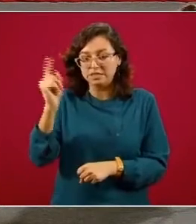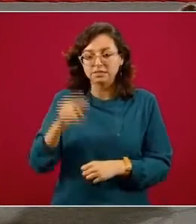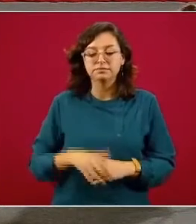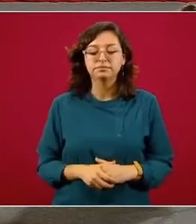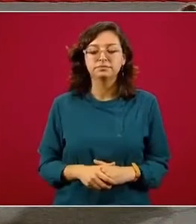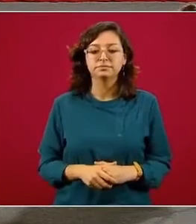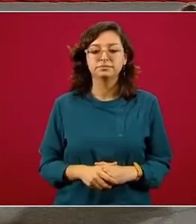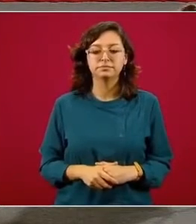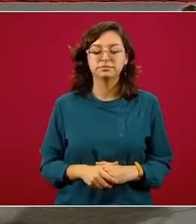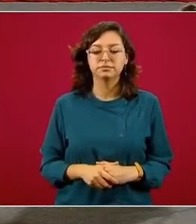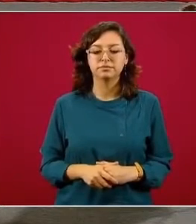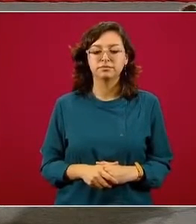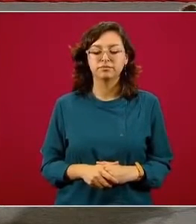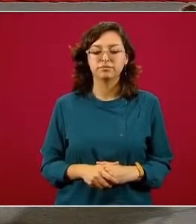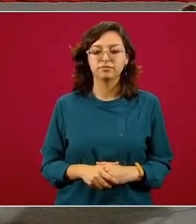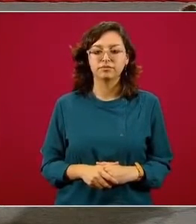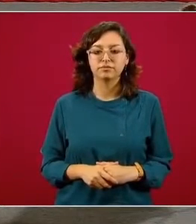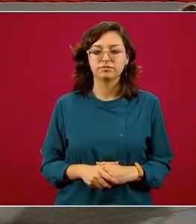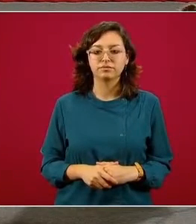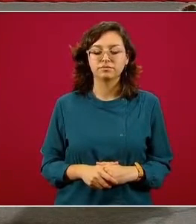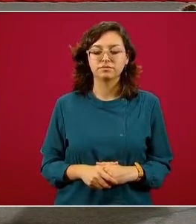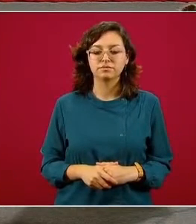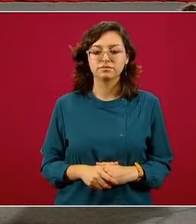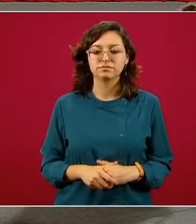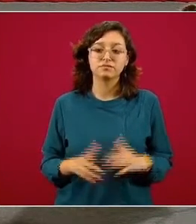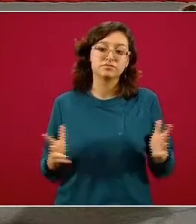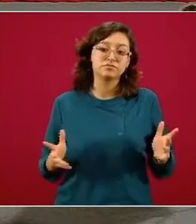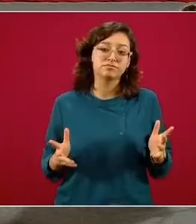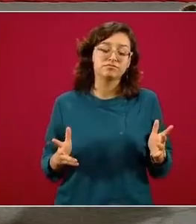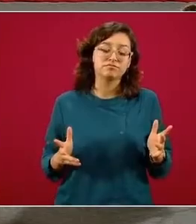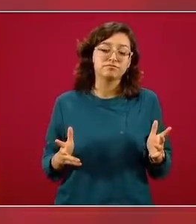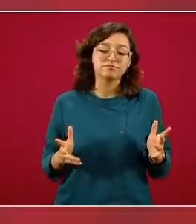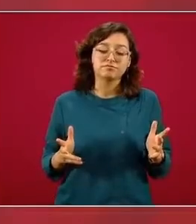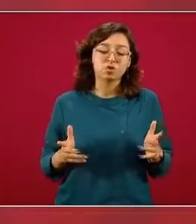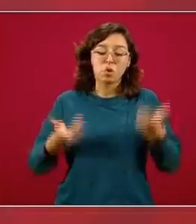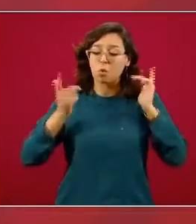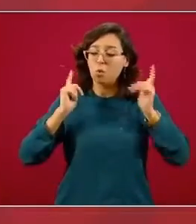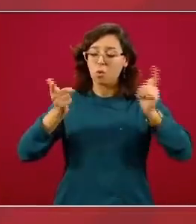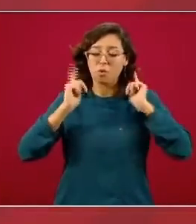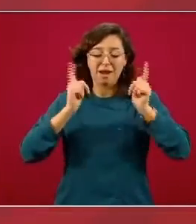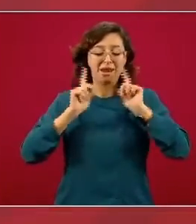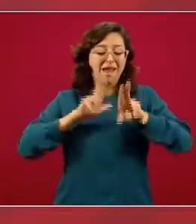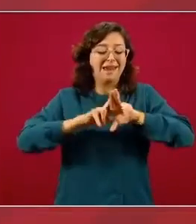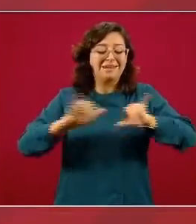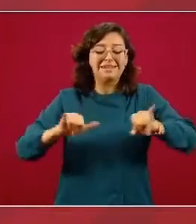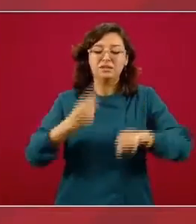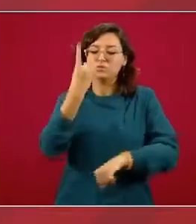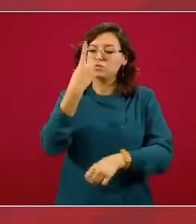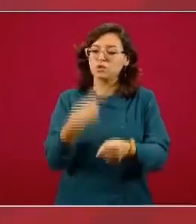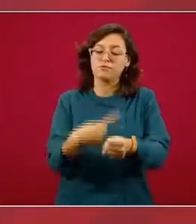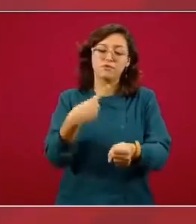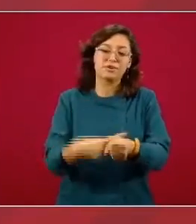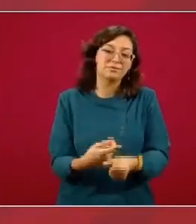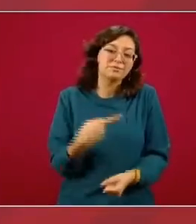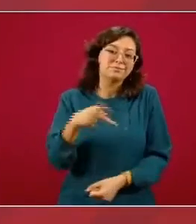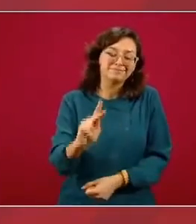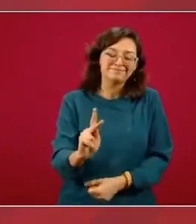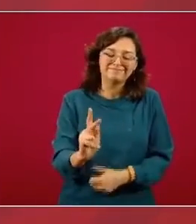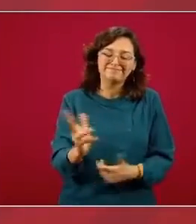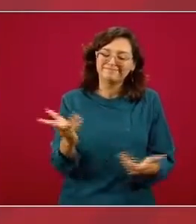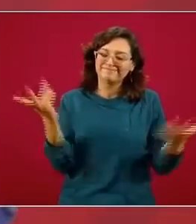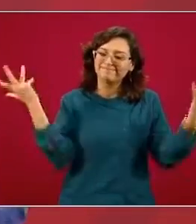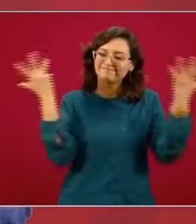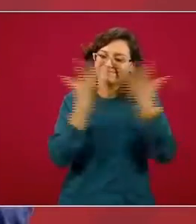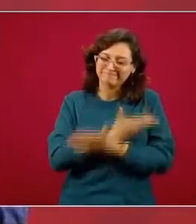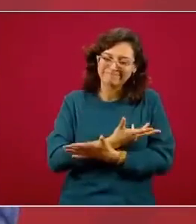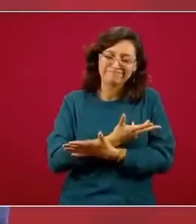es deseable tener ni un solo caso uno no quisiera tener un solo caso pero es una realidad y